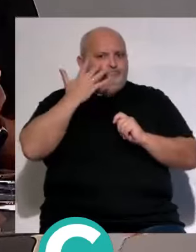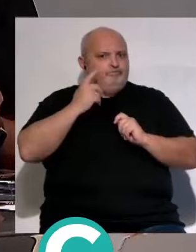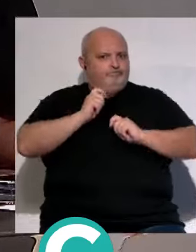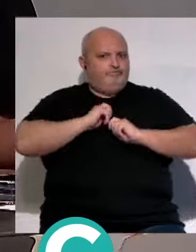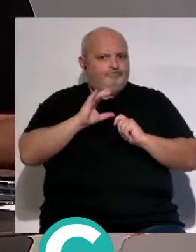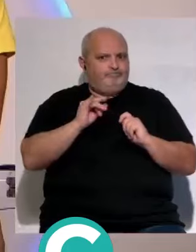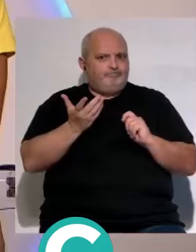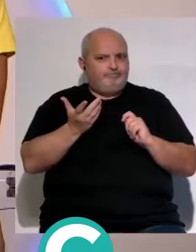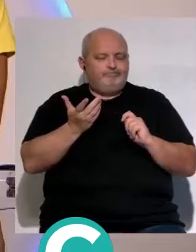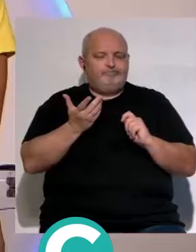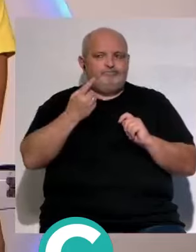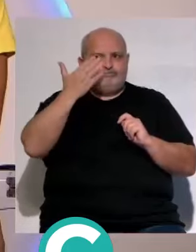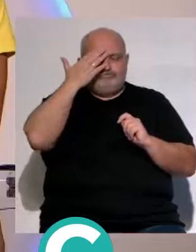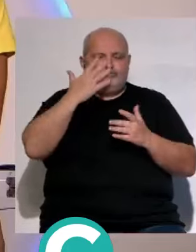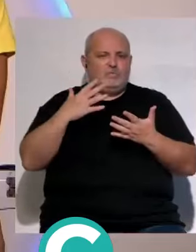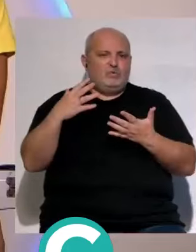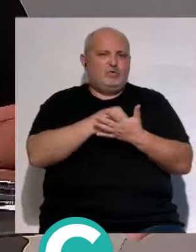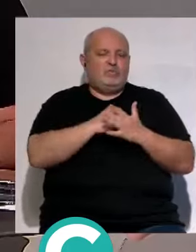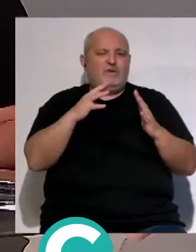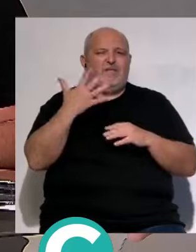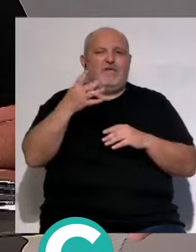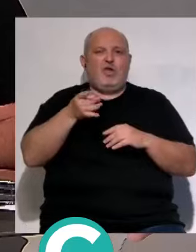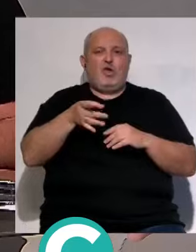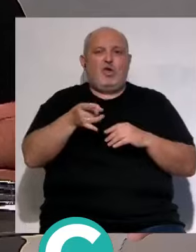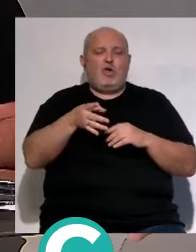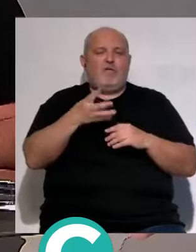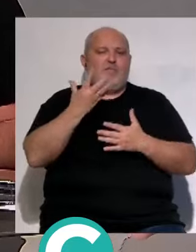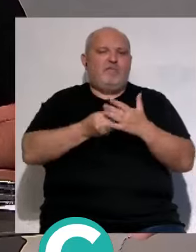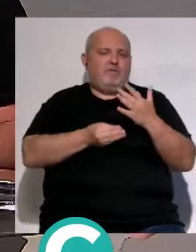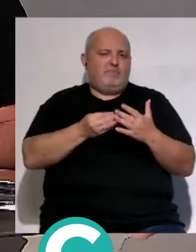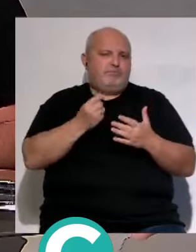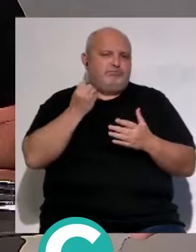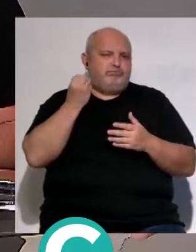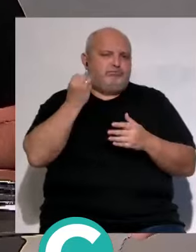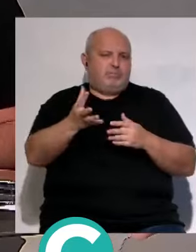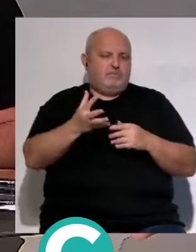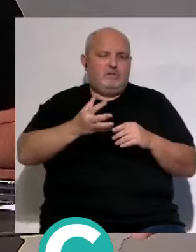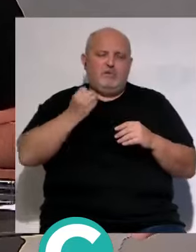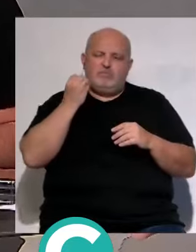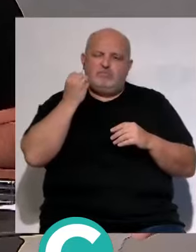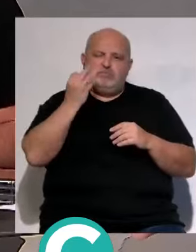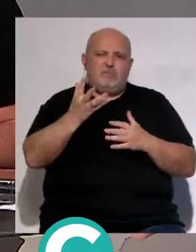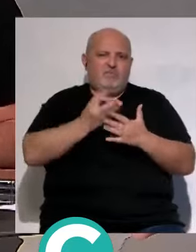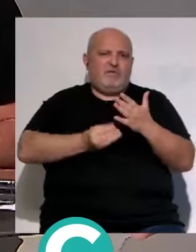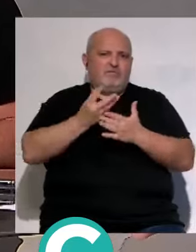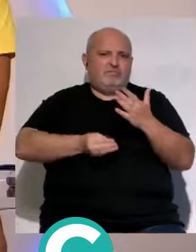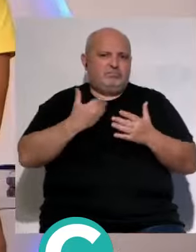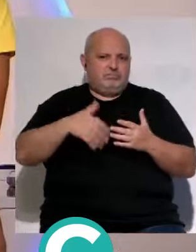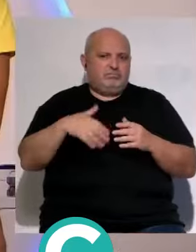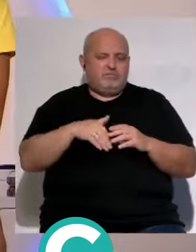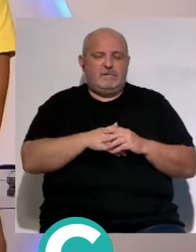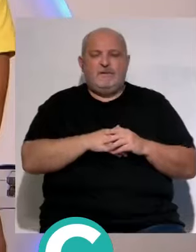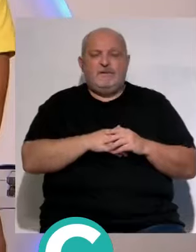claro claro y ha sido titular prácticamente en toda la temporada cinco goles en toda la temporada y ha fallado innumerables ocasiones innumerables ocasiones y es criticable